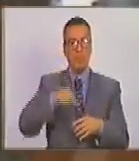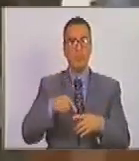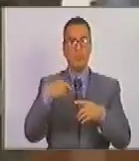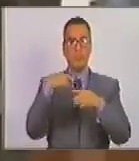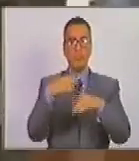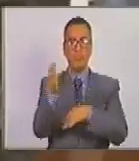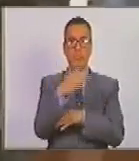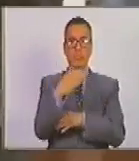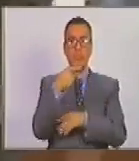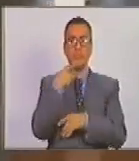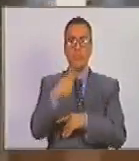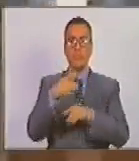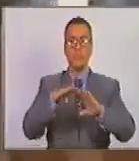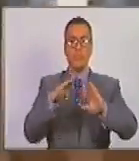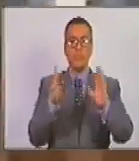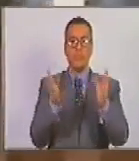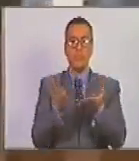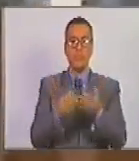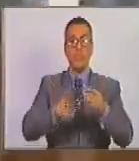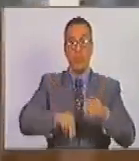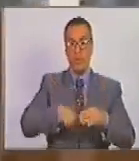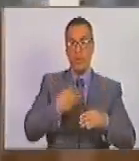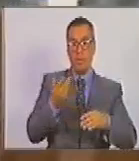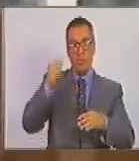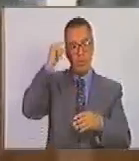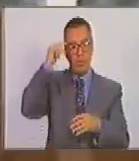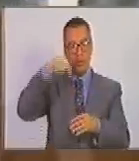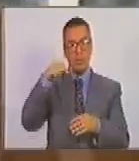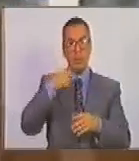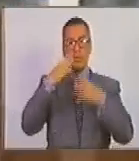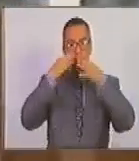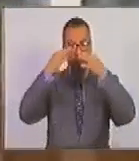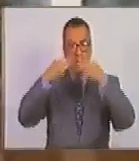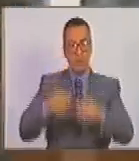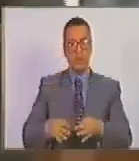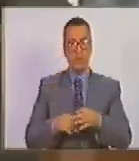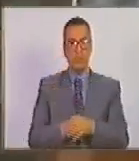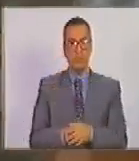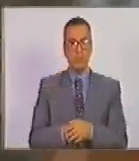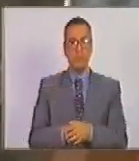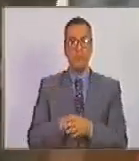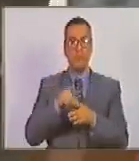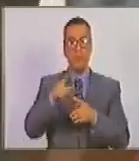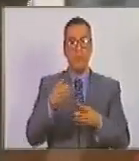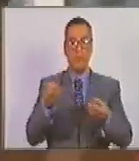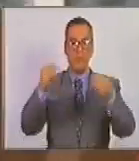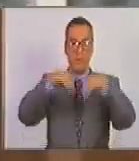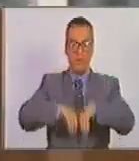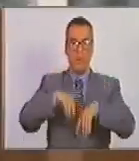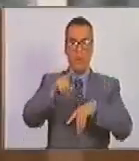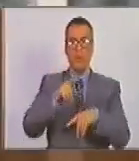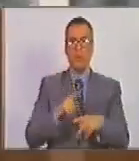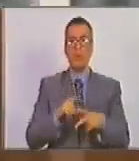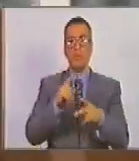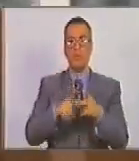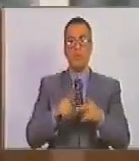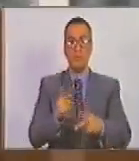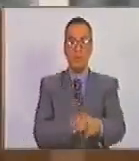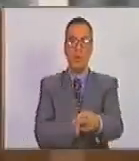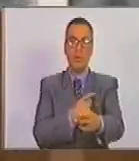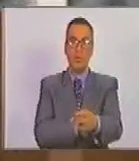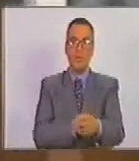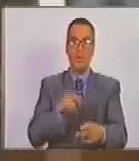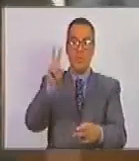banderas y le dice al mundo que podemos hoy garantizar este convenio con una hermana